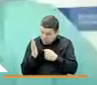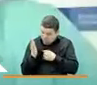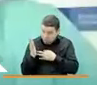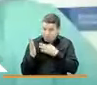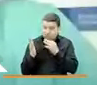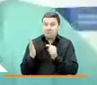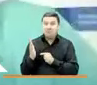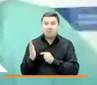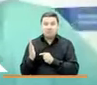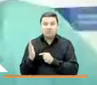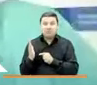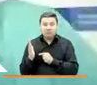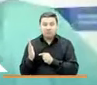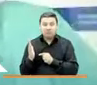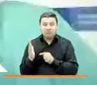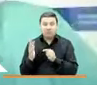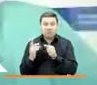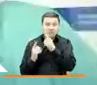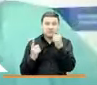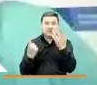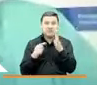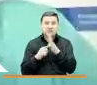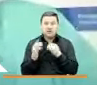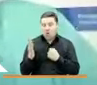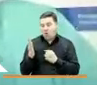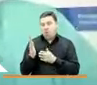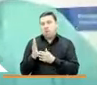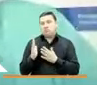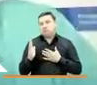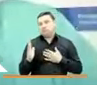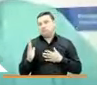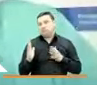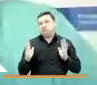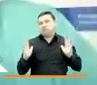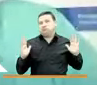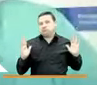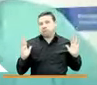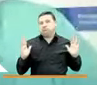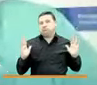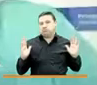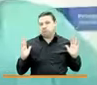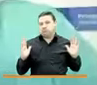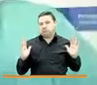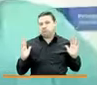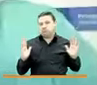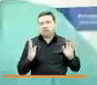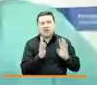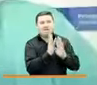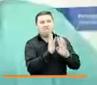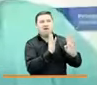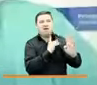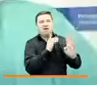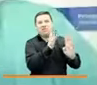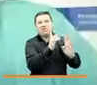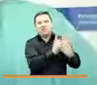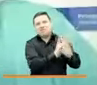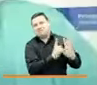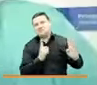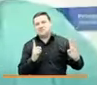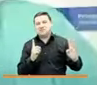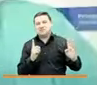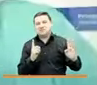beneficiaria de 160 mil pesos, pues, yo dejo la fila y me voy